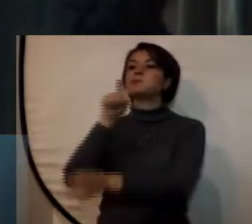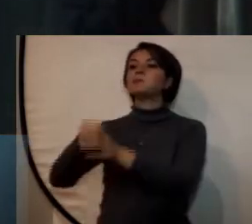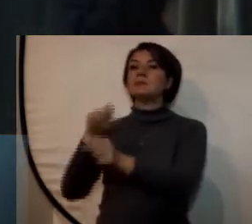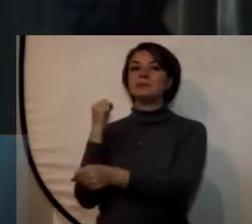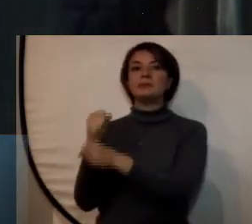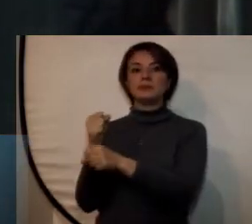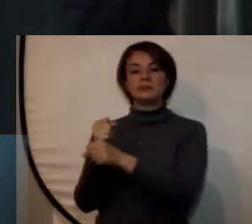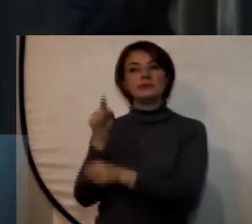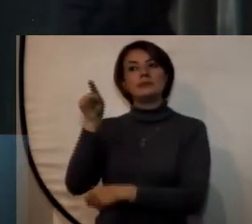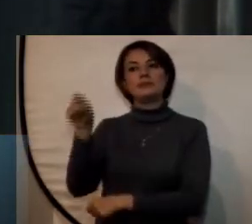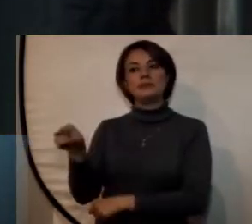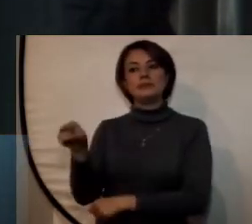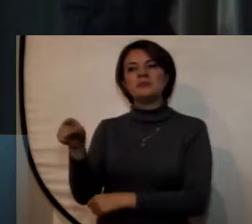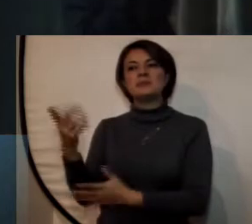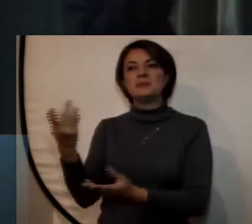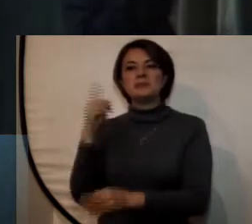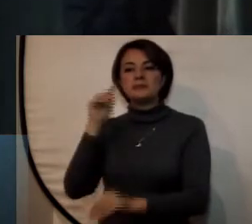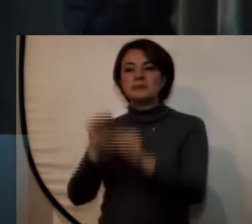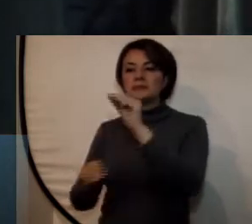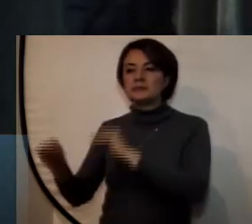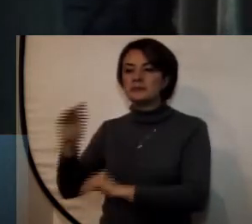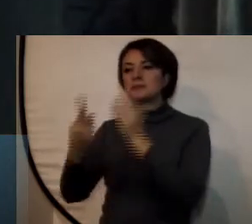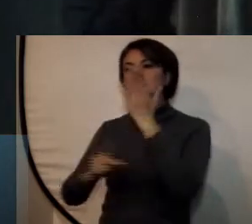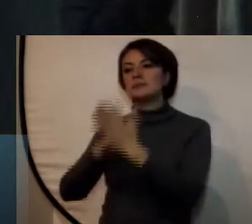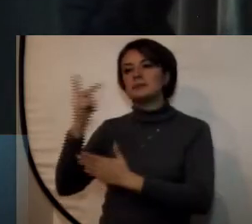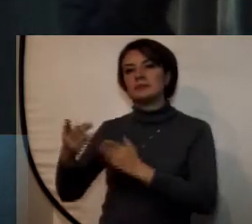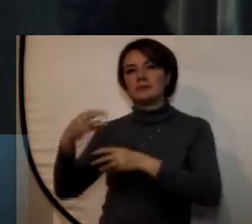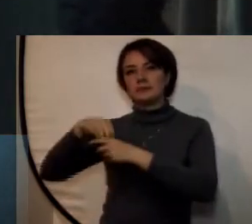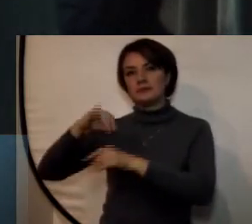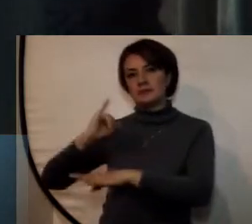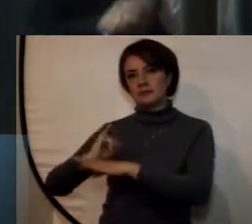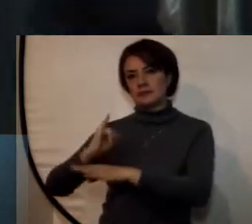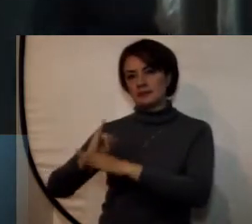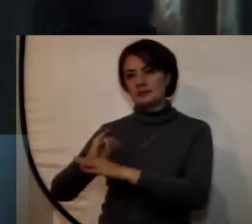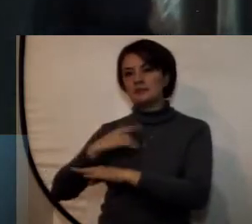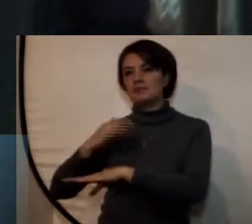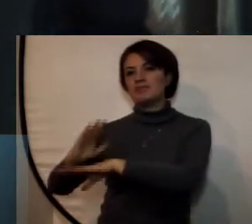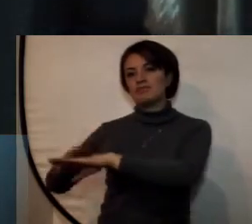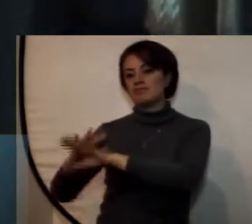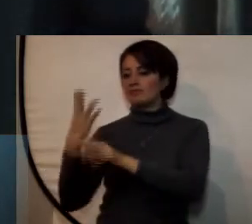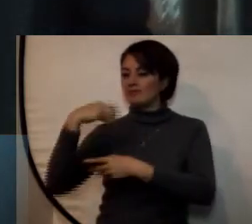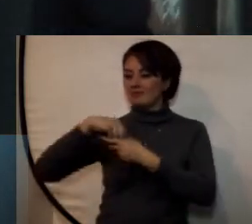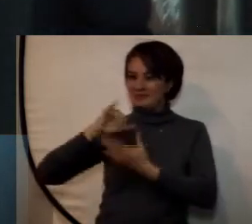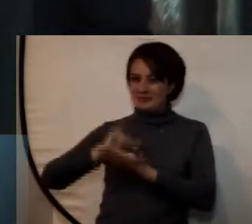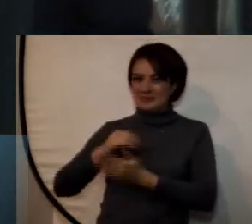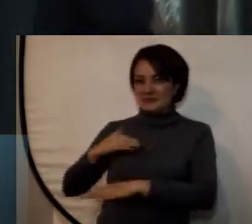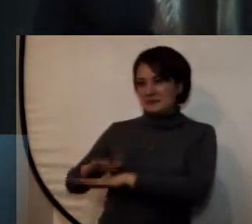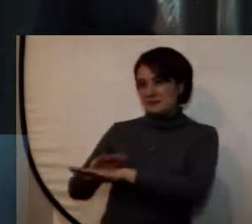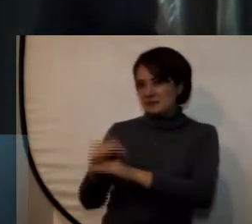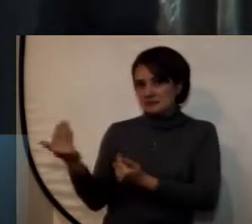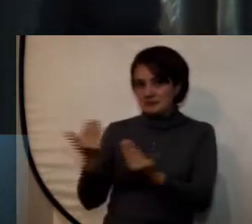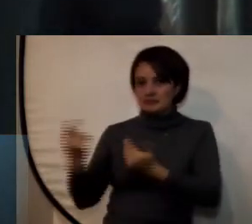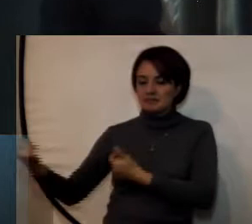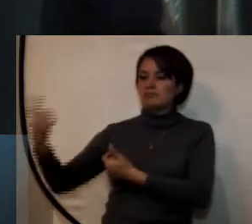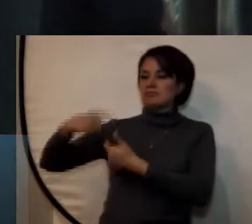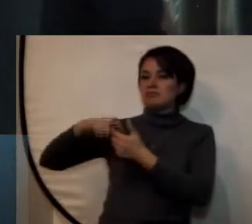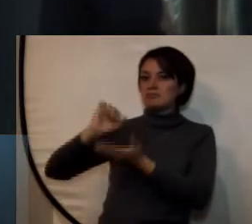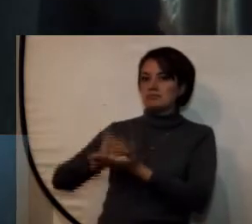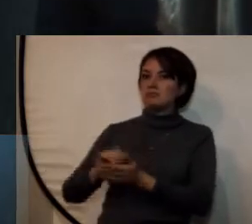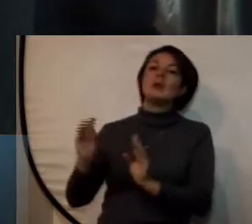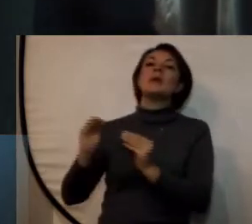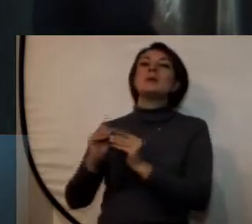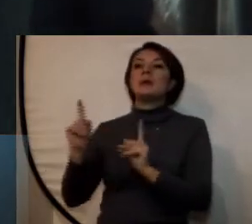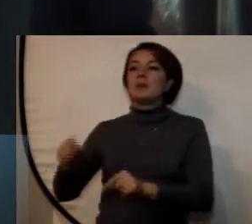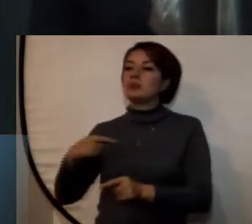laboralmente en el desarrollo de los proyectos institucionales de la convocatoria interna y tienen la posibilidad también de